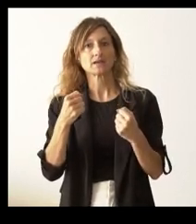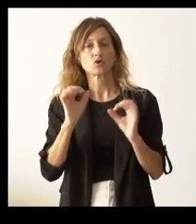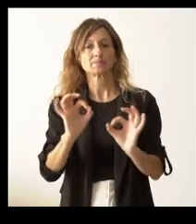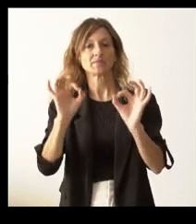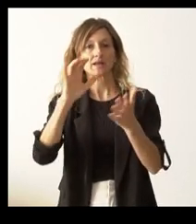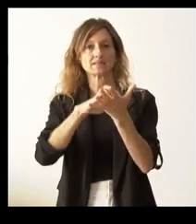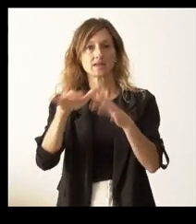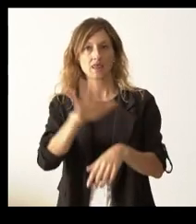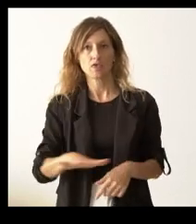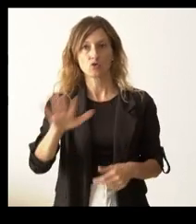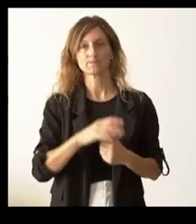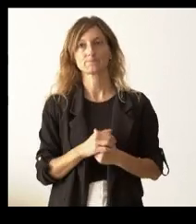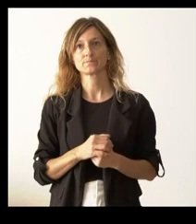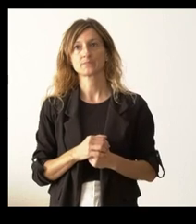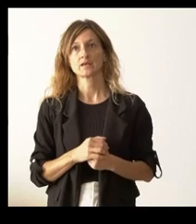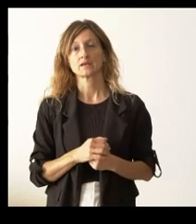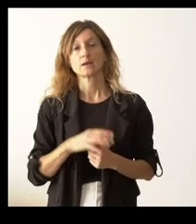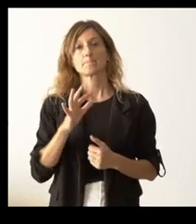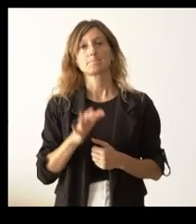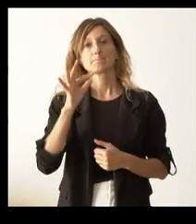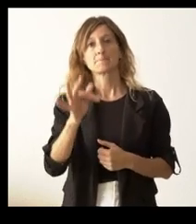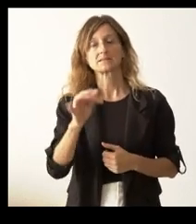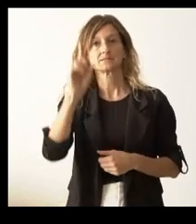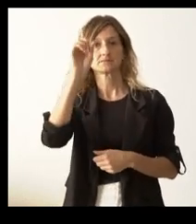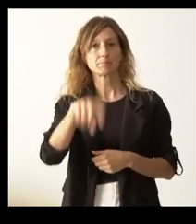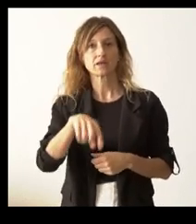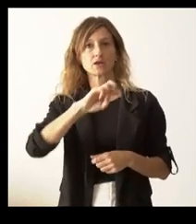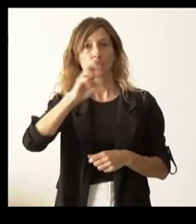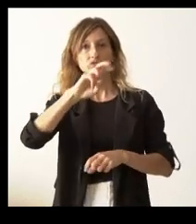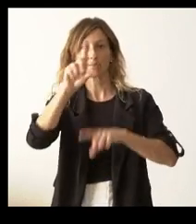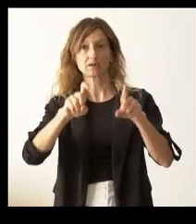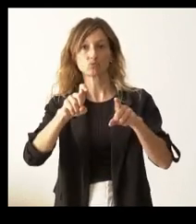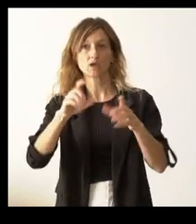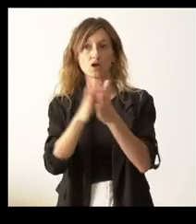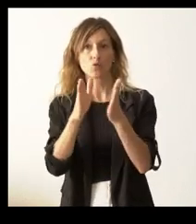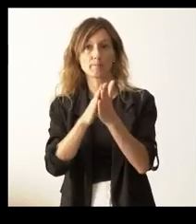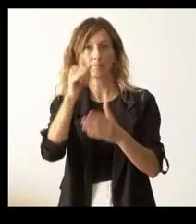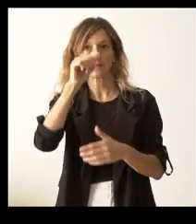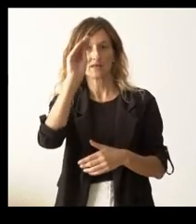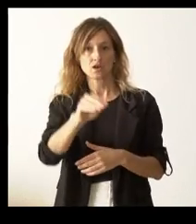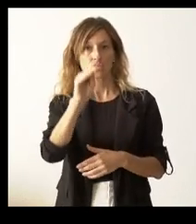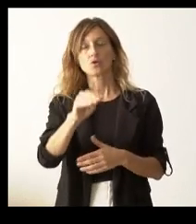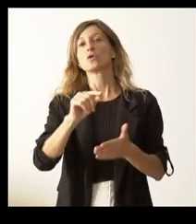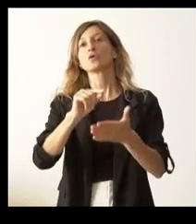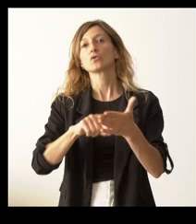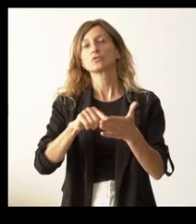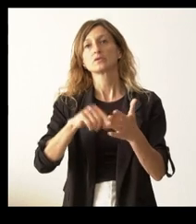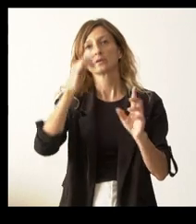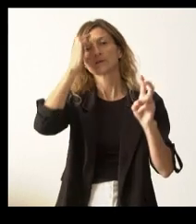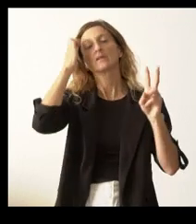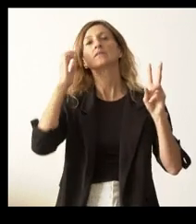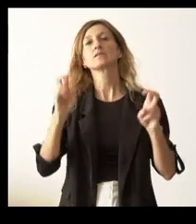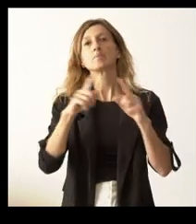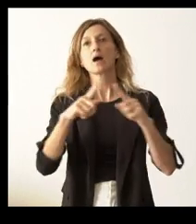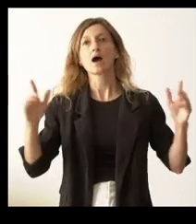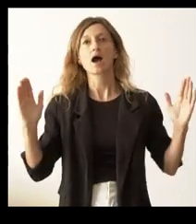Castilla y León, en la comunidad. Y también, a propósito de otra pregunta, un compañero que ha insistido sobre la contratación estable y durante todo el año